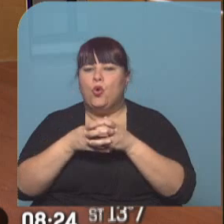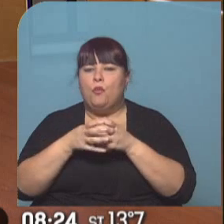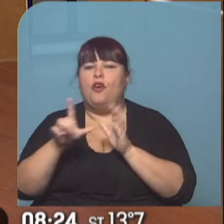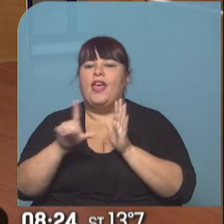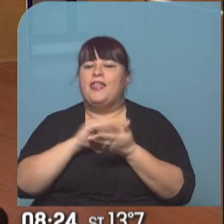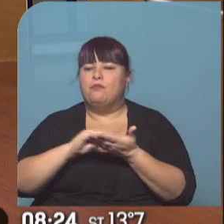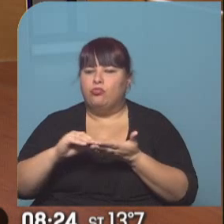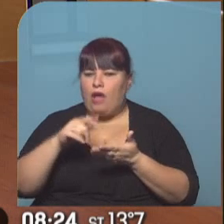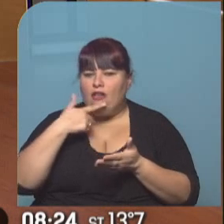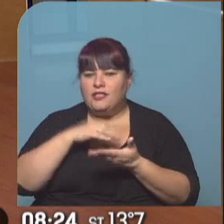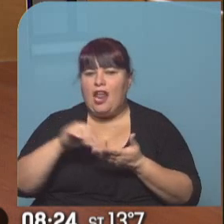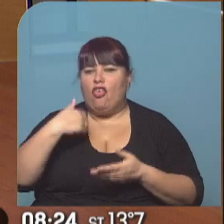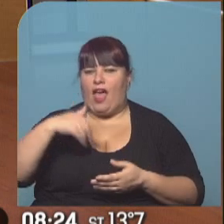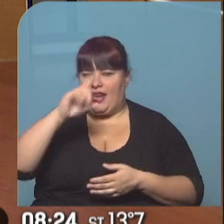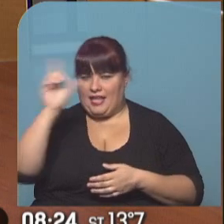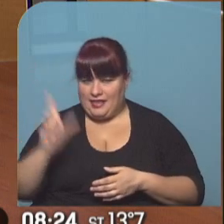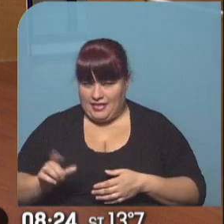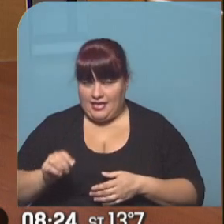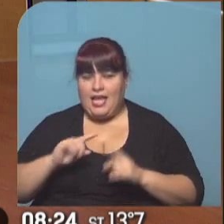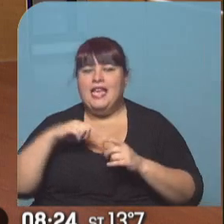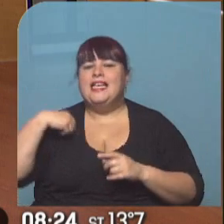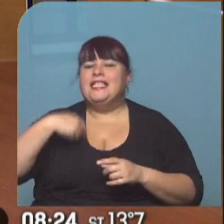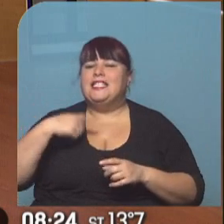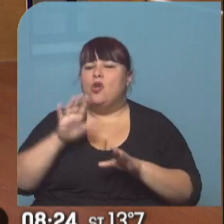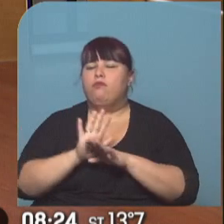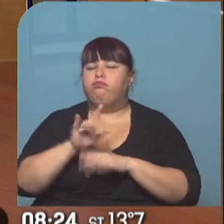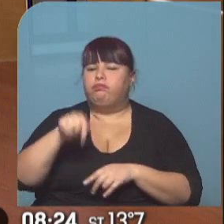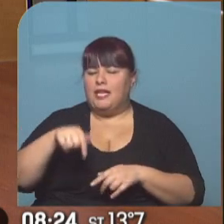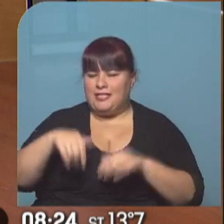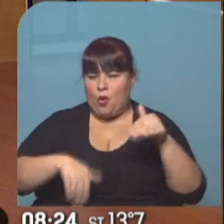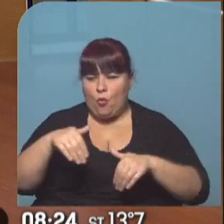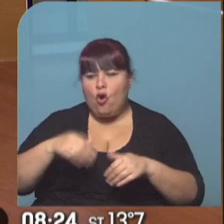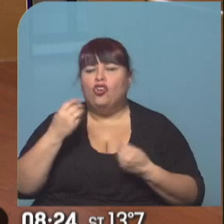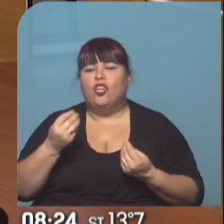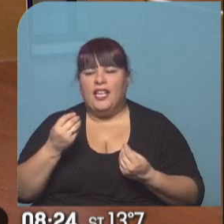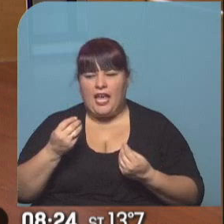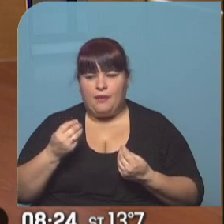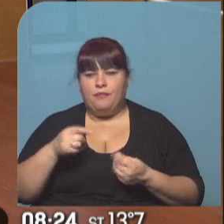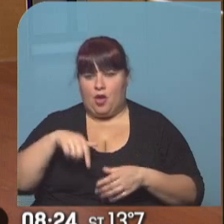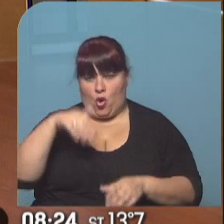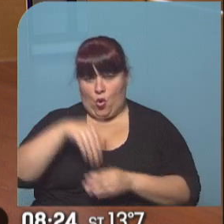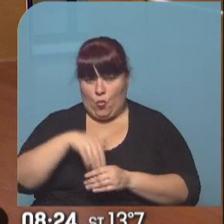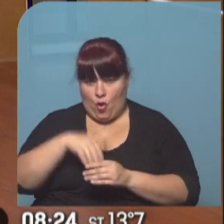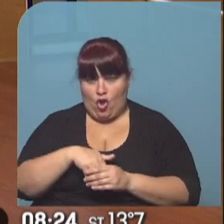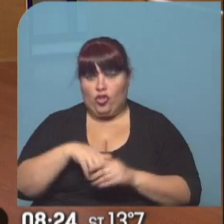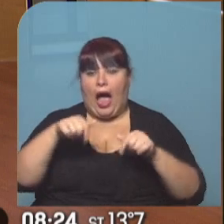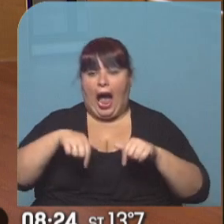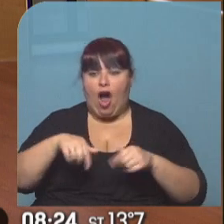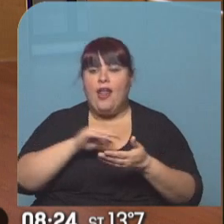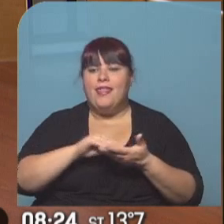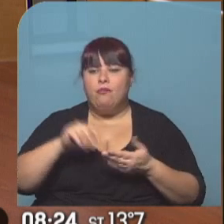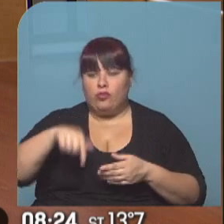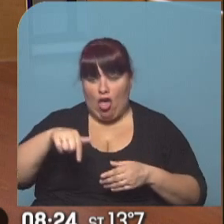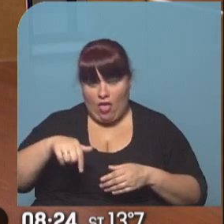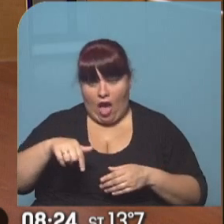Legisladores de la República Argentina. El Círculo de Legisladores en estas elecciones participan de esta votación los actuales legisladores